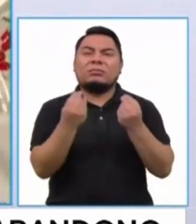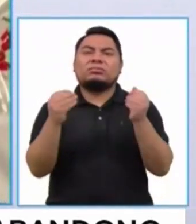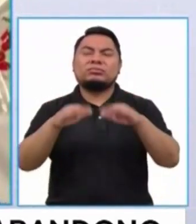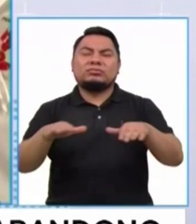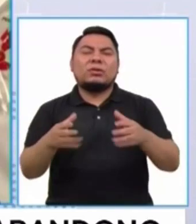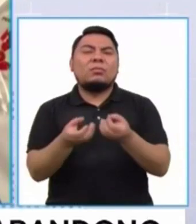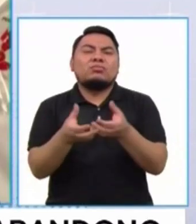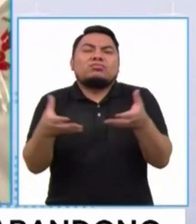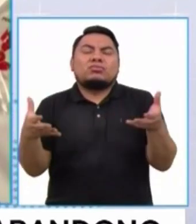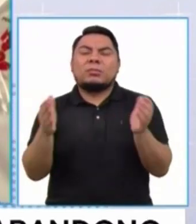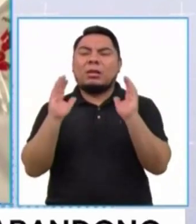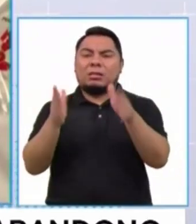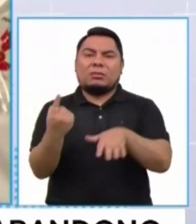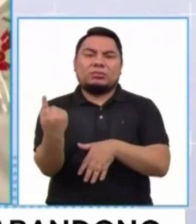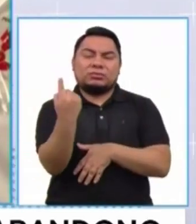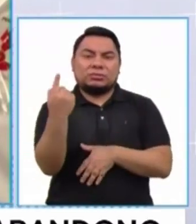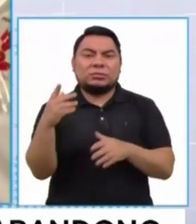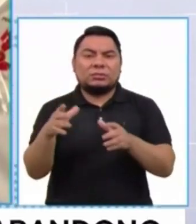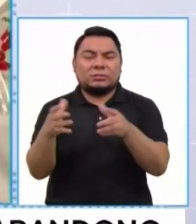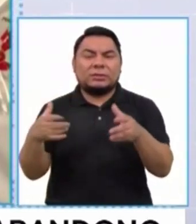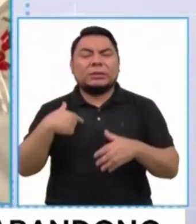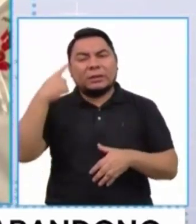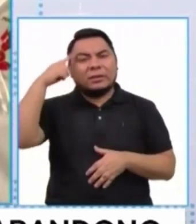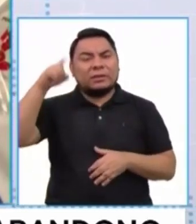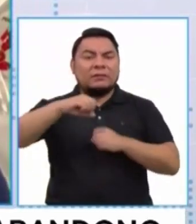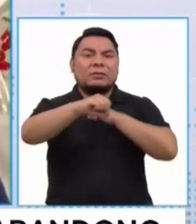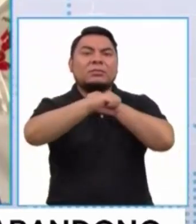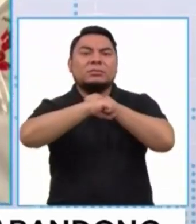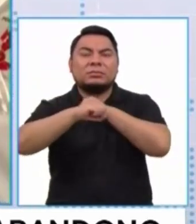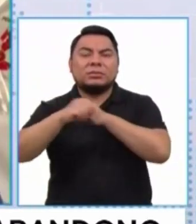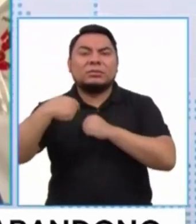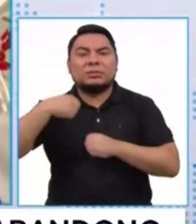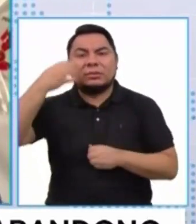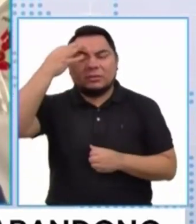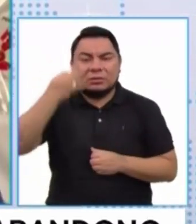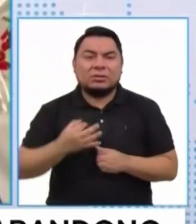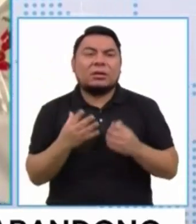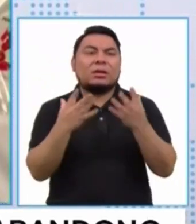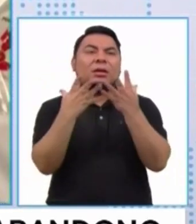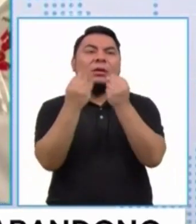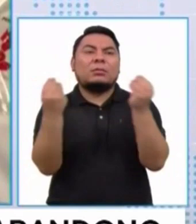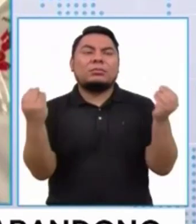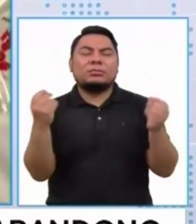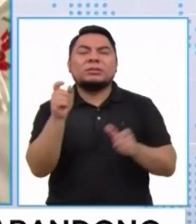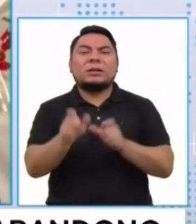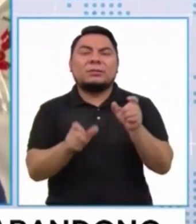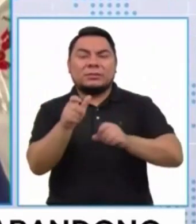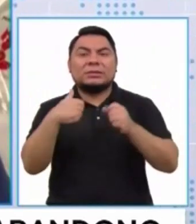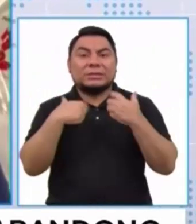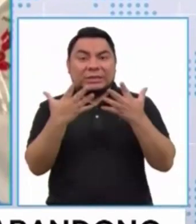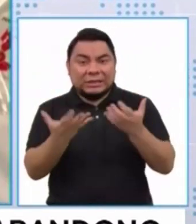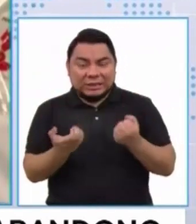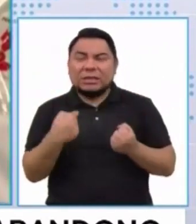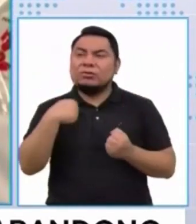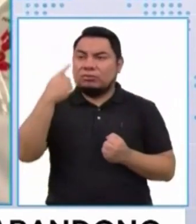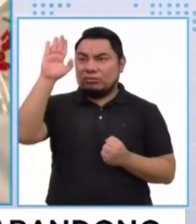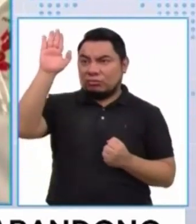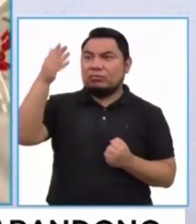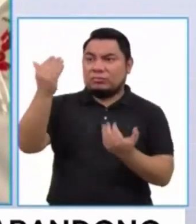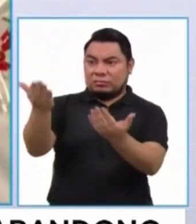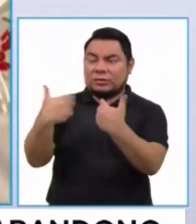Pienso que debería haber una campaña, porque estoy seguro que hay mucha gente que quisiera ser